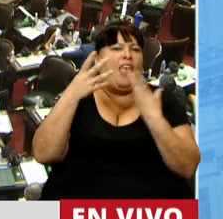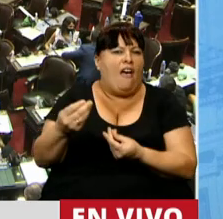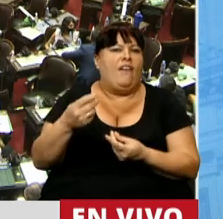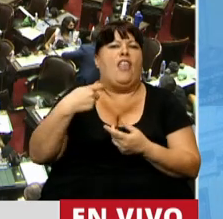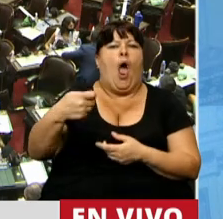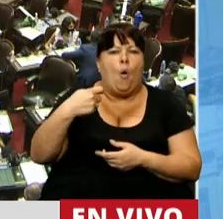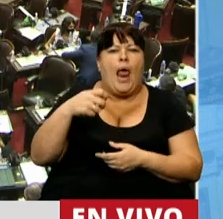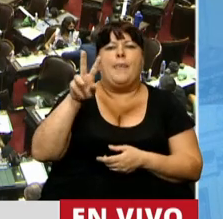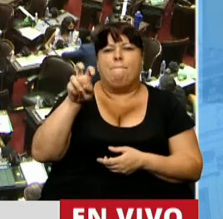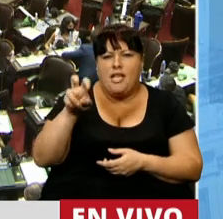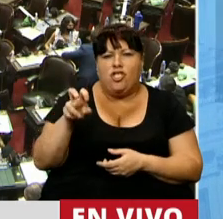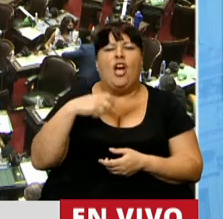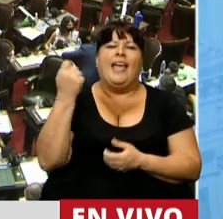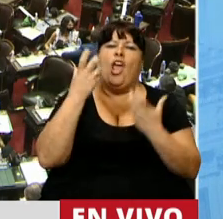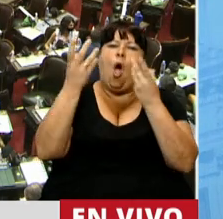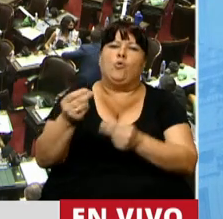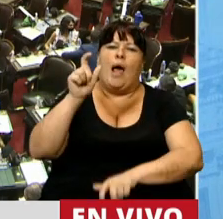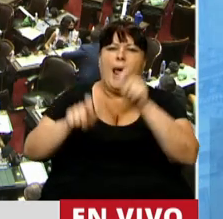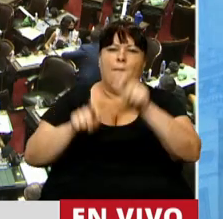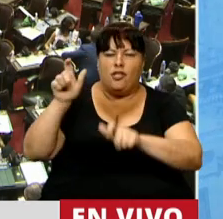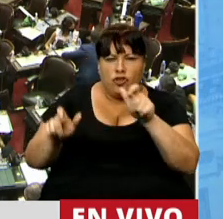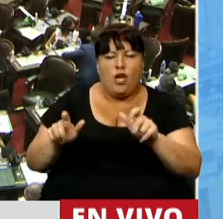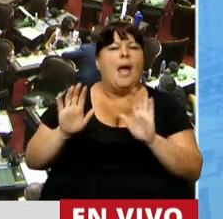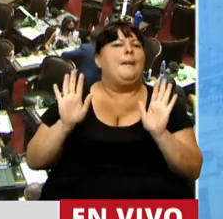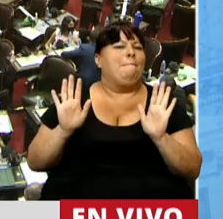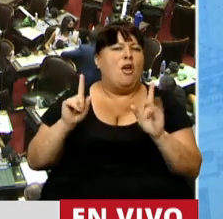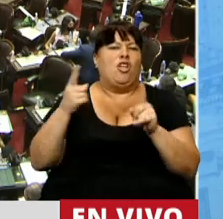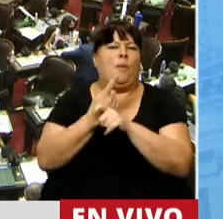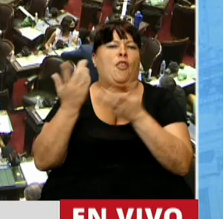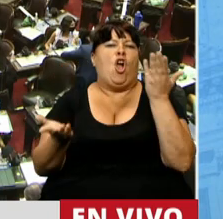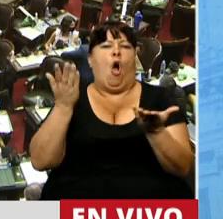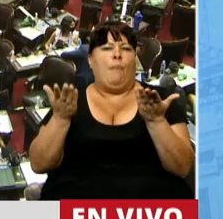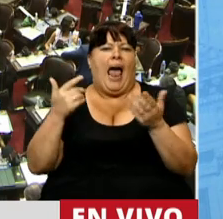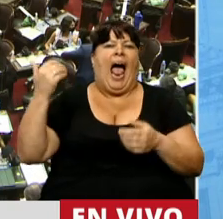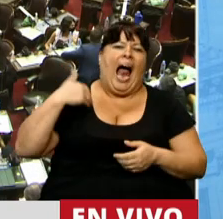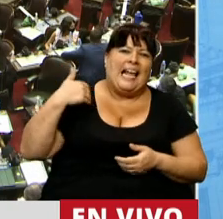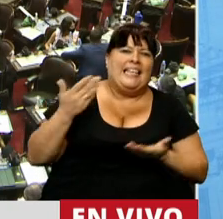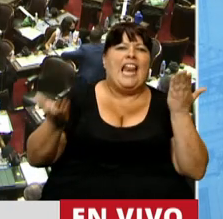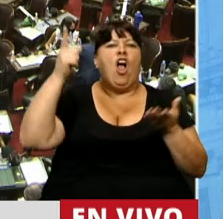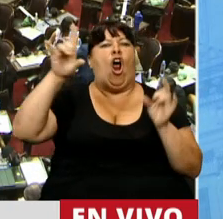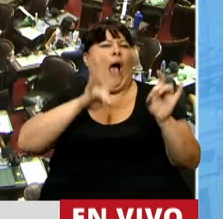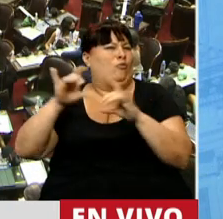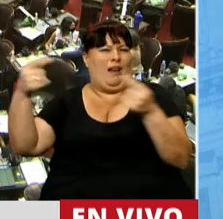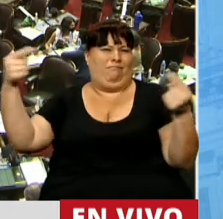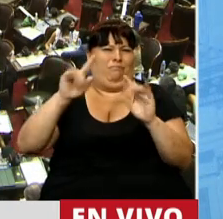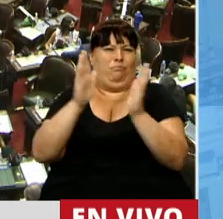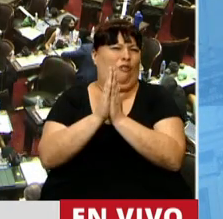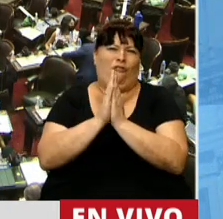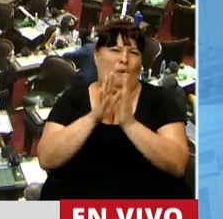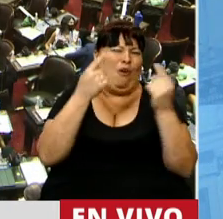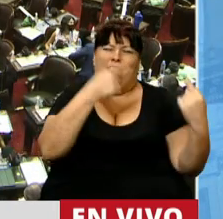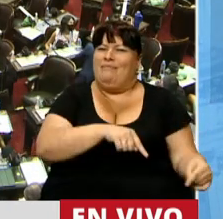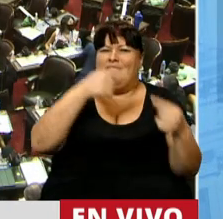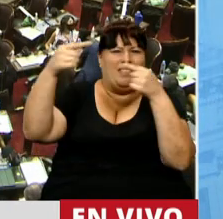jubilaciones y pensiones tratando de ayudar a la gente, pero no podemos comparar el sistema argentino con el sistema australiano, por favor, son dos